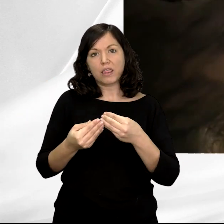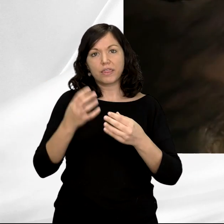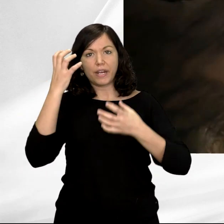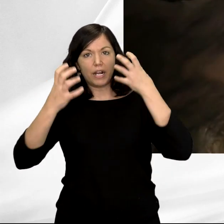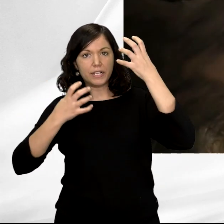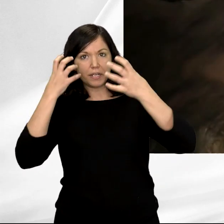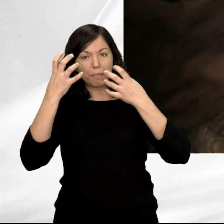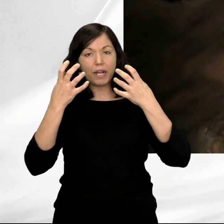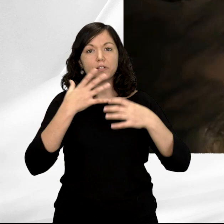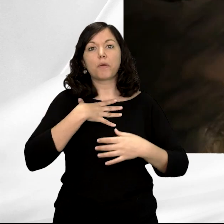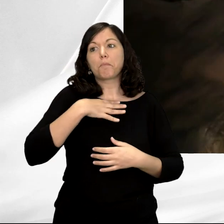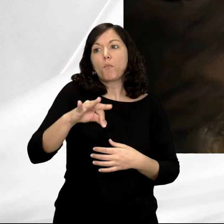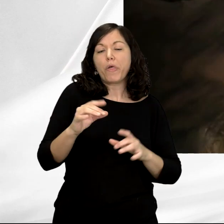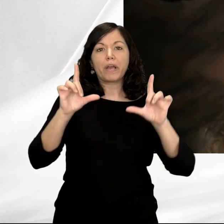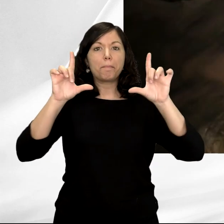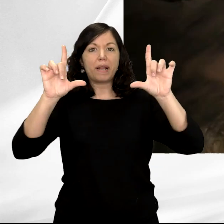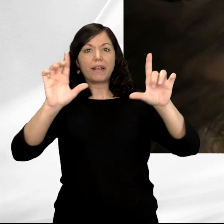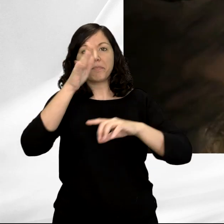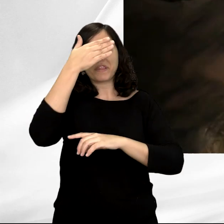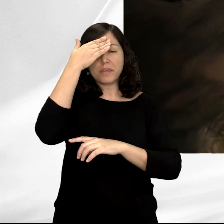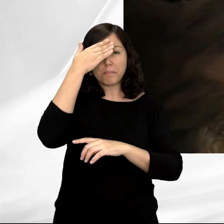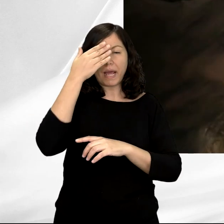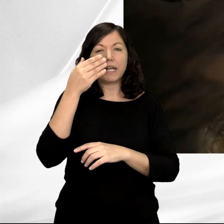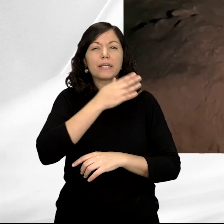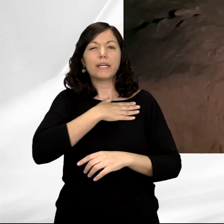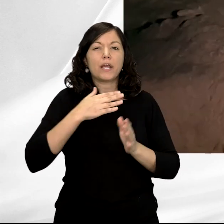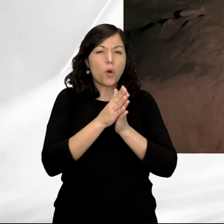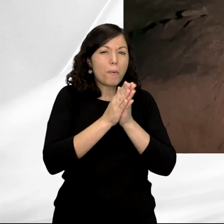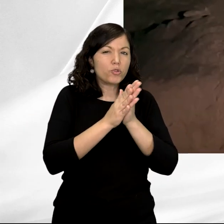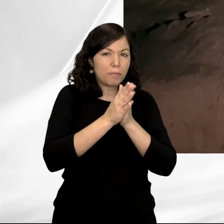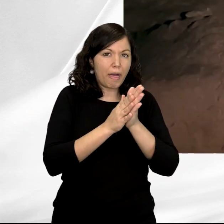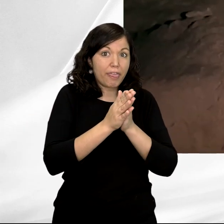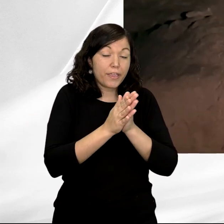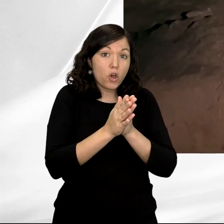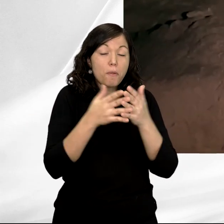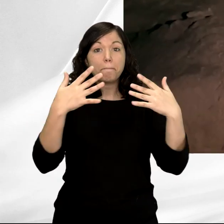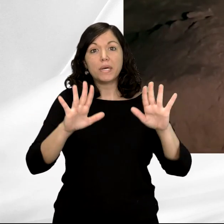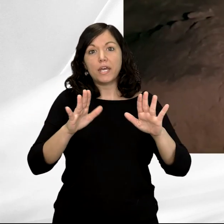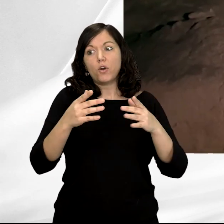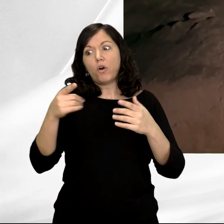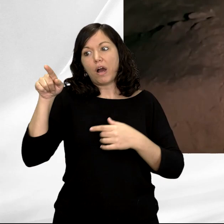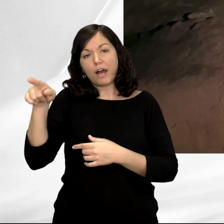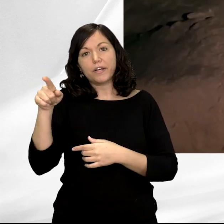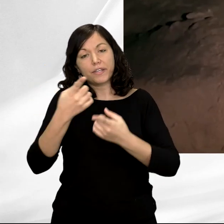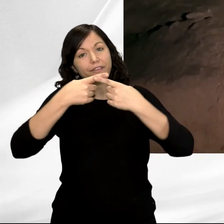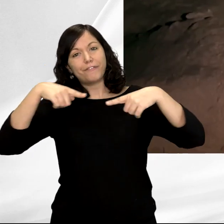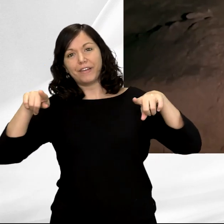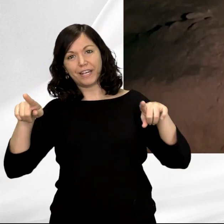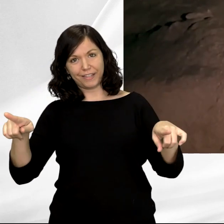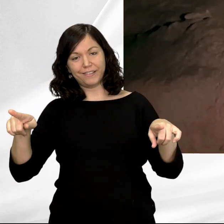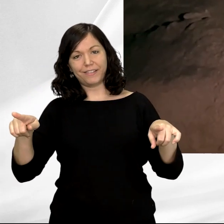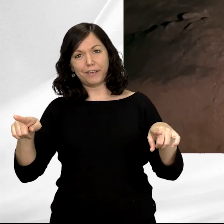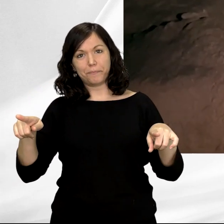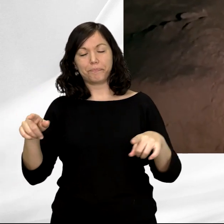Quizá lo que está en el panel principal fue hecho con una intención, con una motivación, que no tiene por qué coincidir con la motivación o intención que tuvieron estas